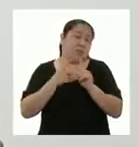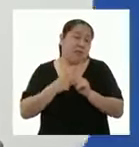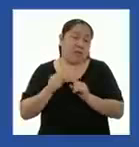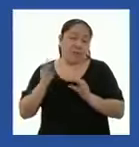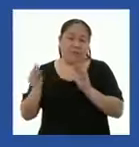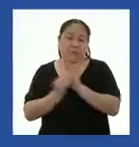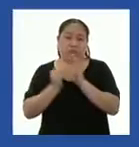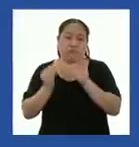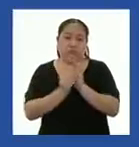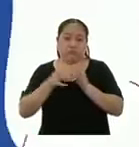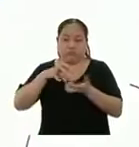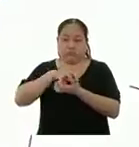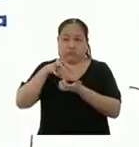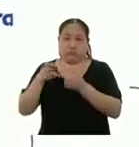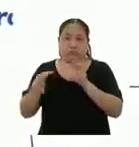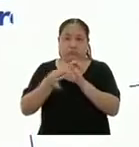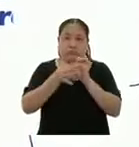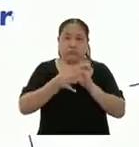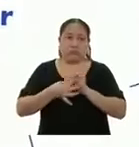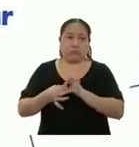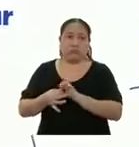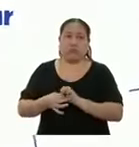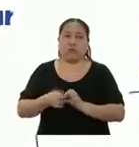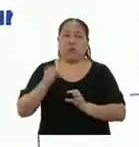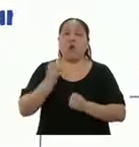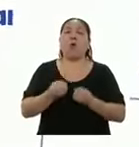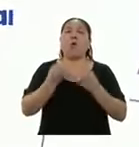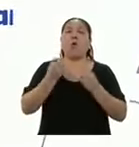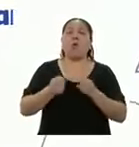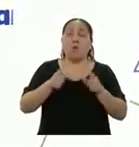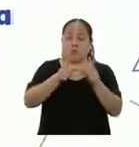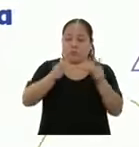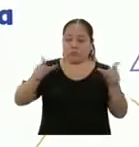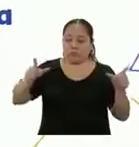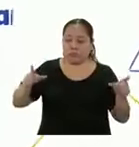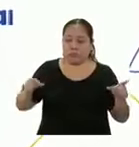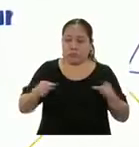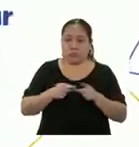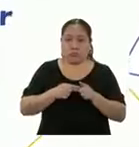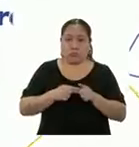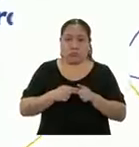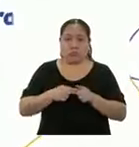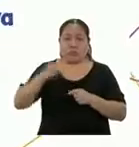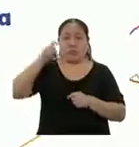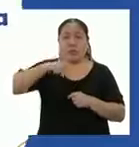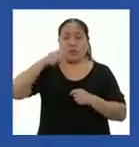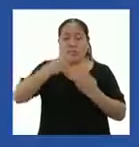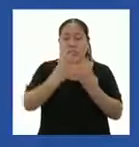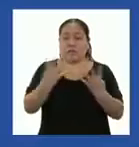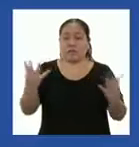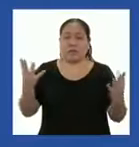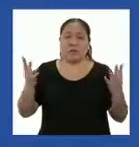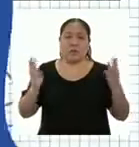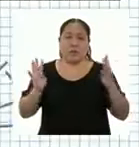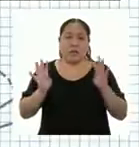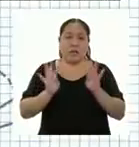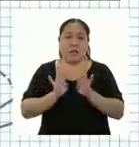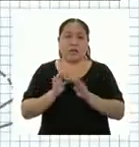pide calcular? Primero, ¿cuántos metros lineales de malla se necesitan para acercar el terreno?